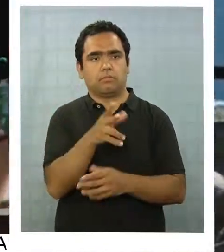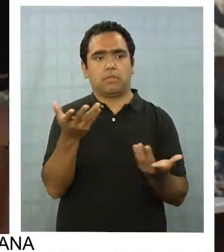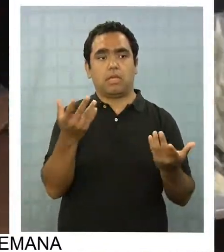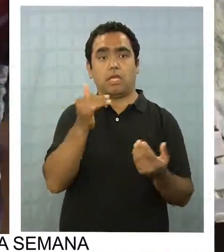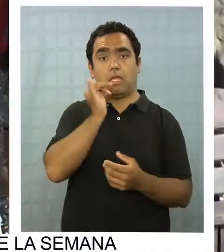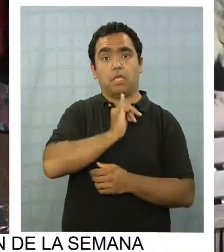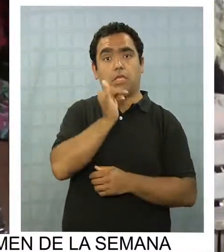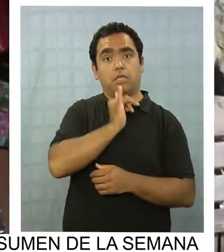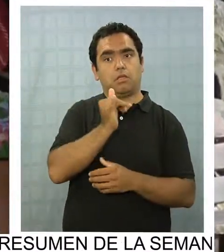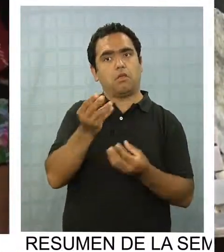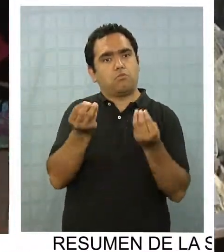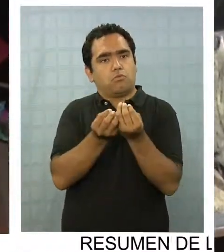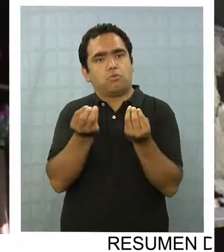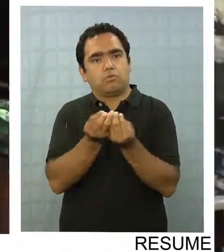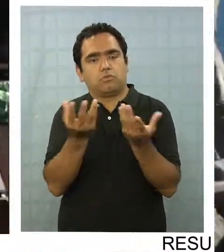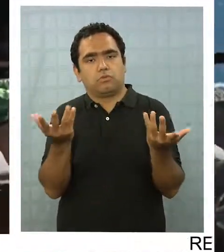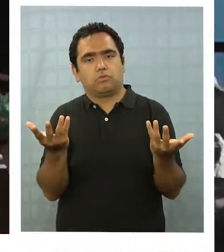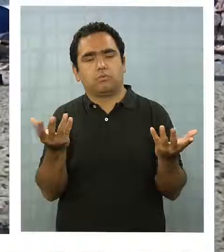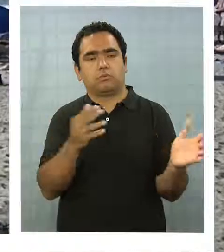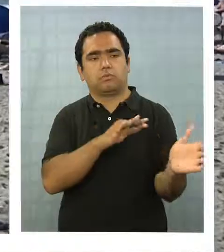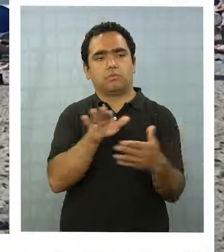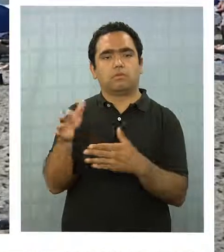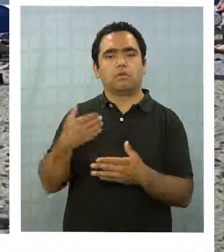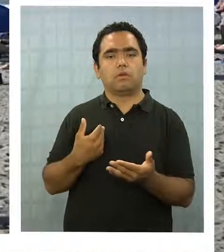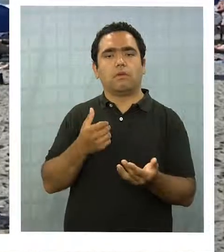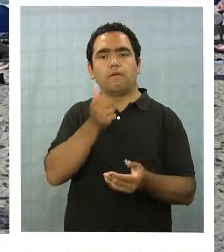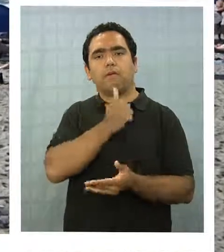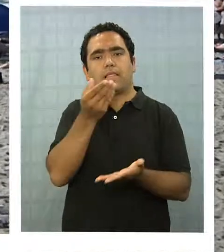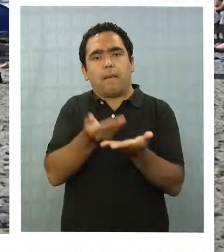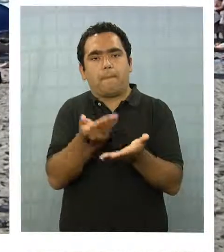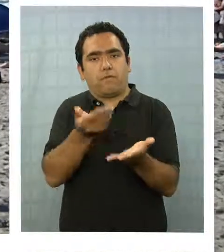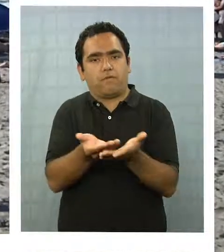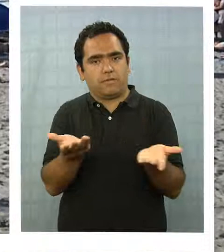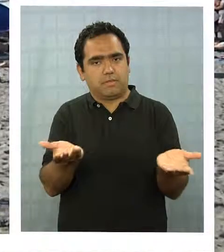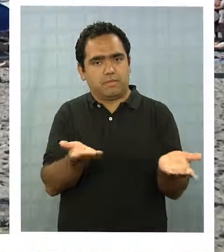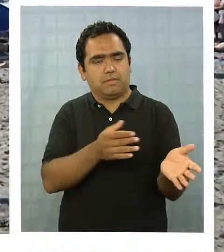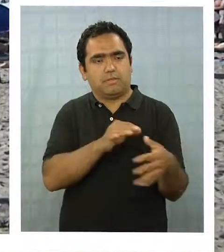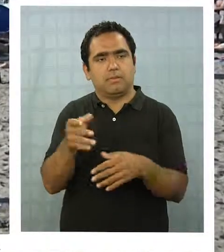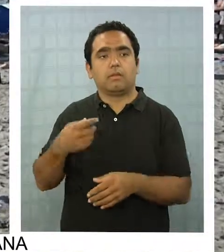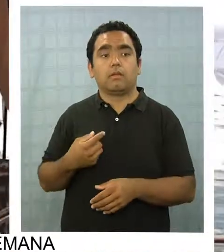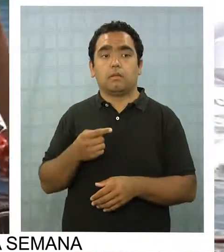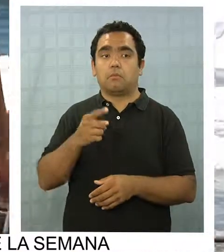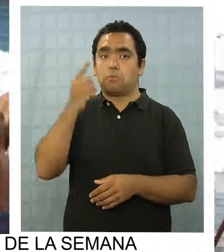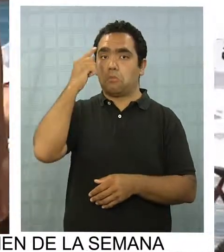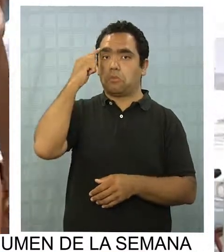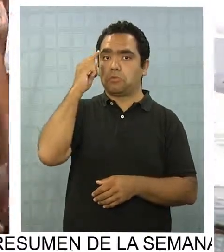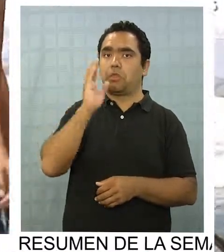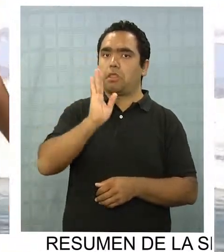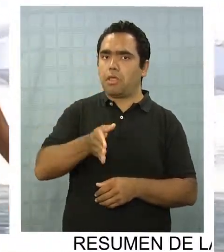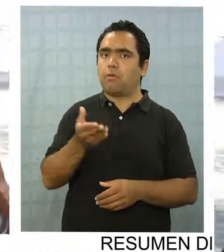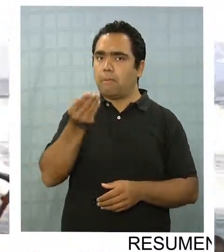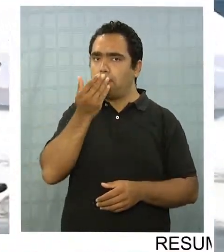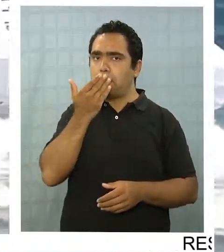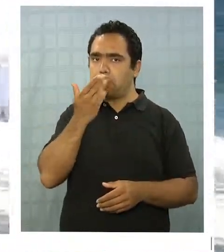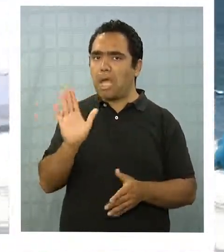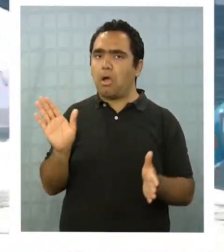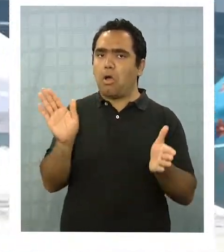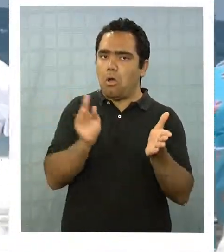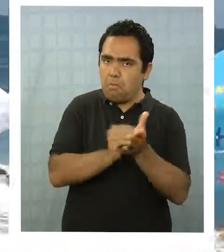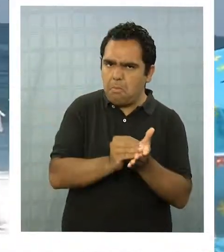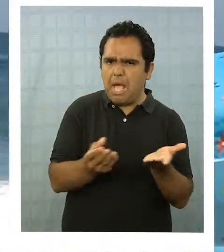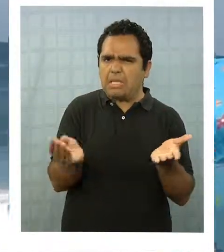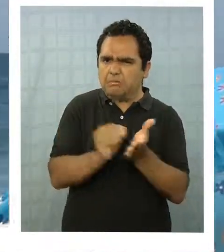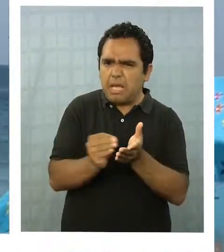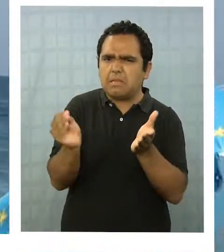la ciudad, aunque no se ha aprovechado. Creo que puede ser incluso mejor, porque se ve aquí en las playas súper bonitas,